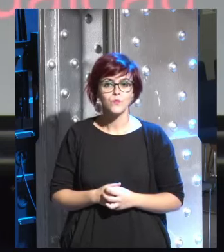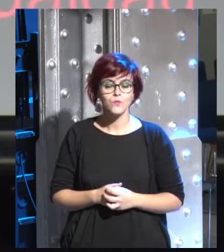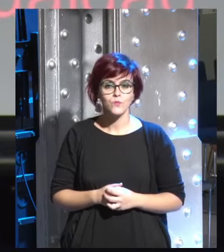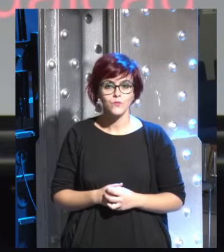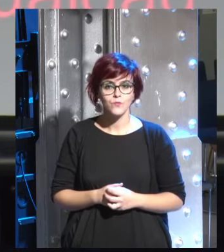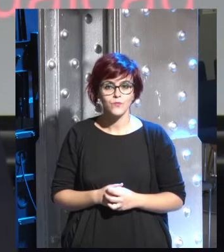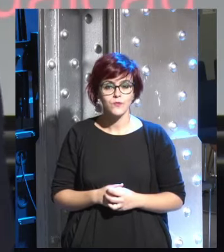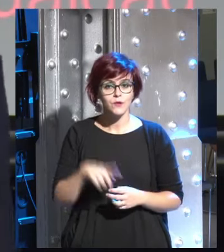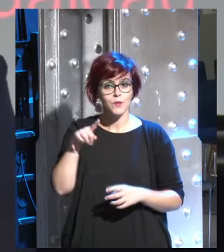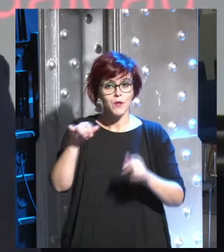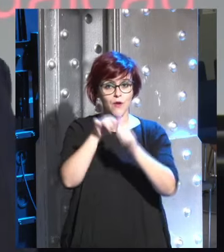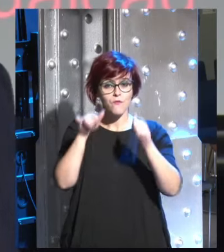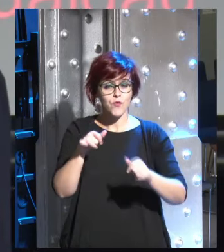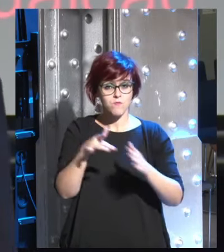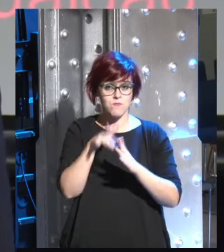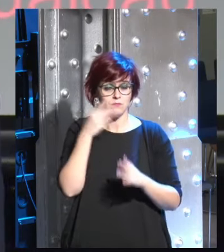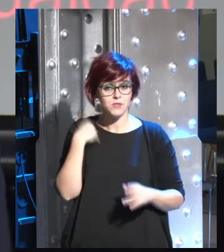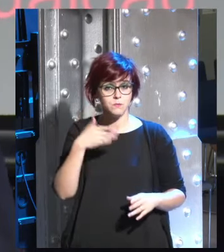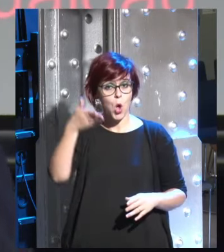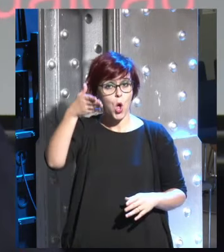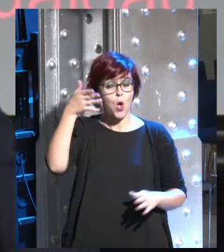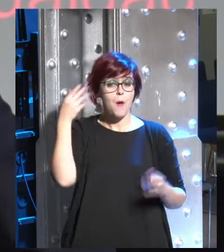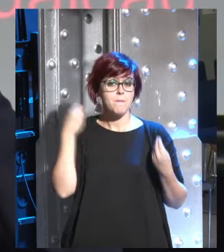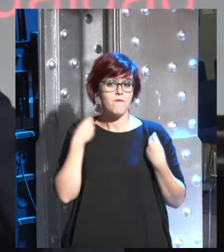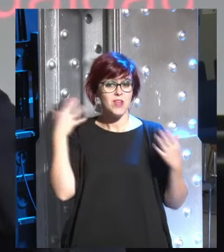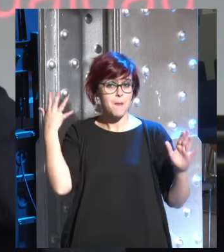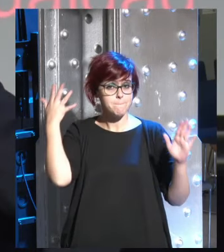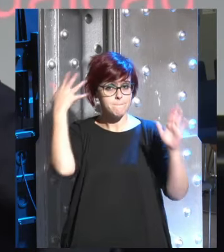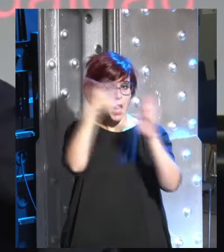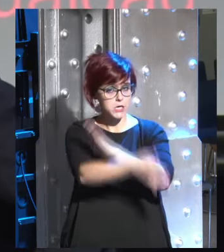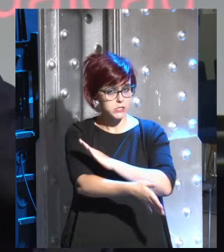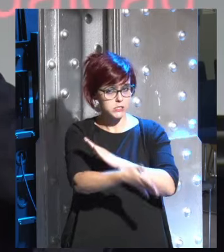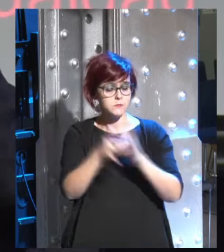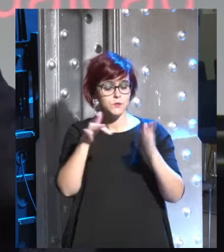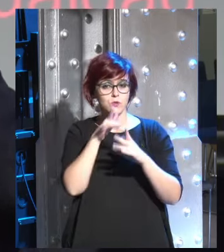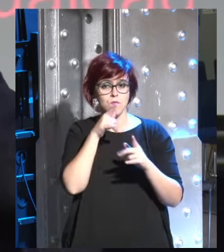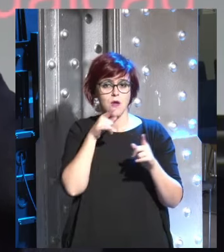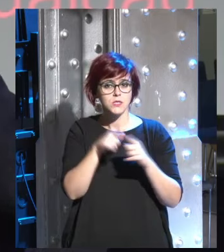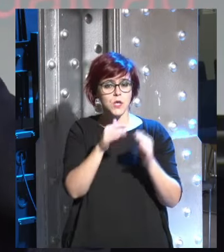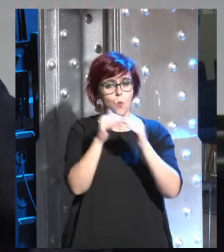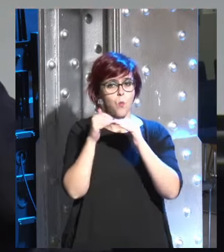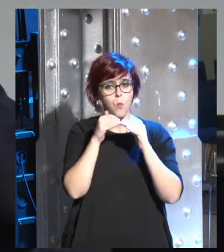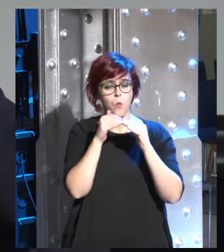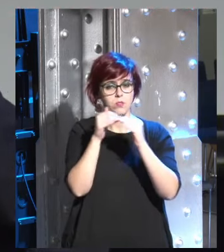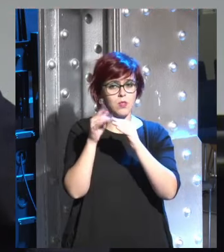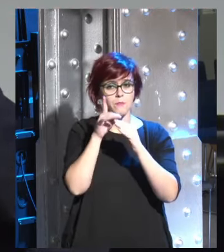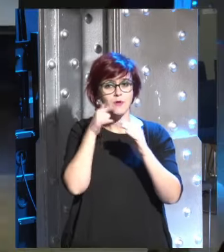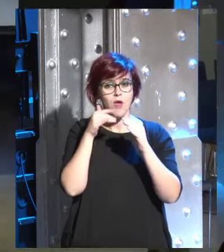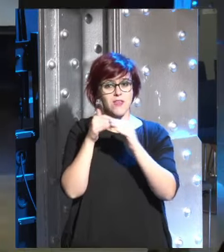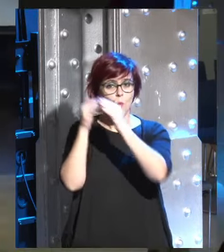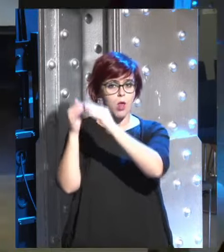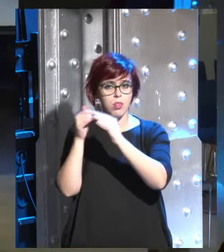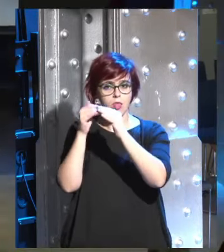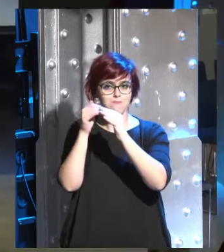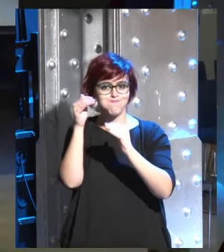de la misma manera que la inmortalidad se convertirá en algo muy importante la igualdad se convertirá en algo cada vez menos